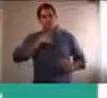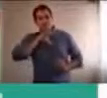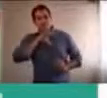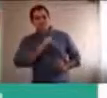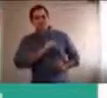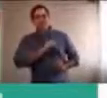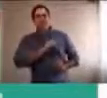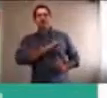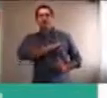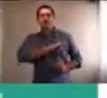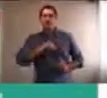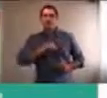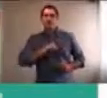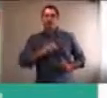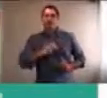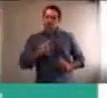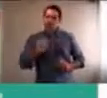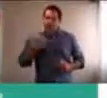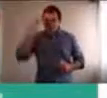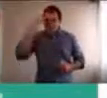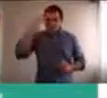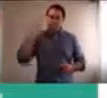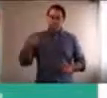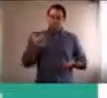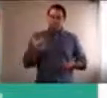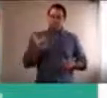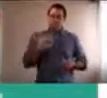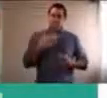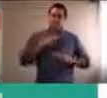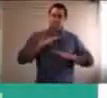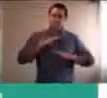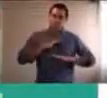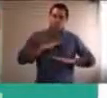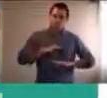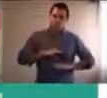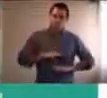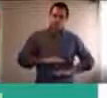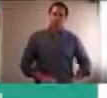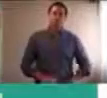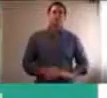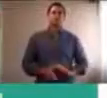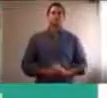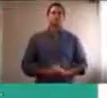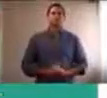a partir de ahí, generar recursos, para poder, enfrentarla,